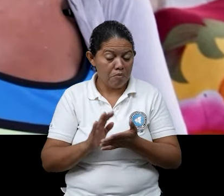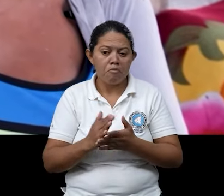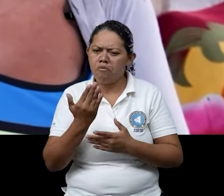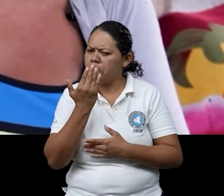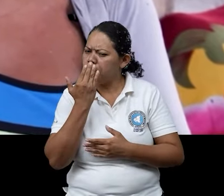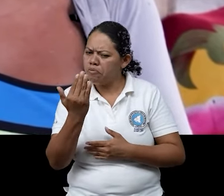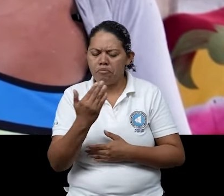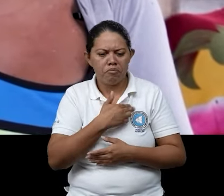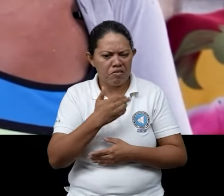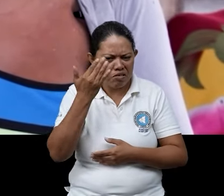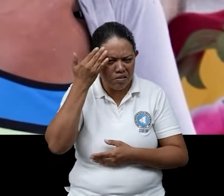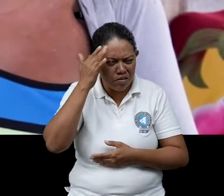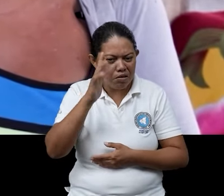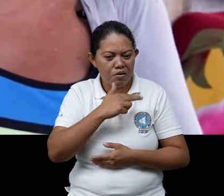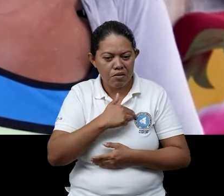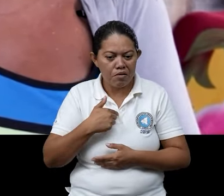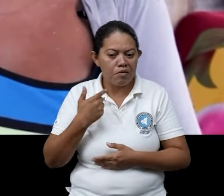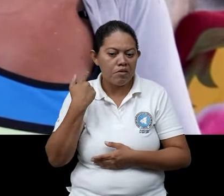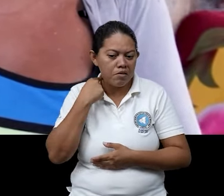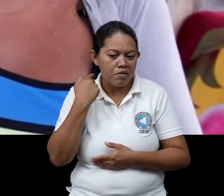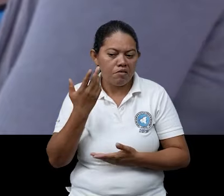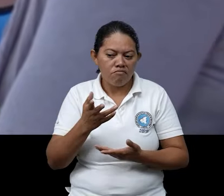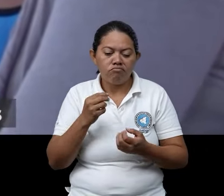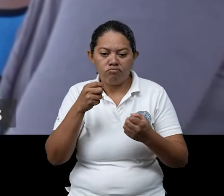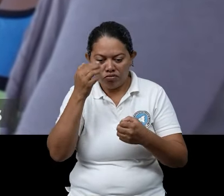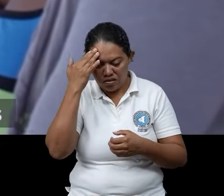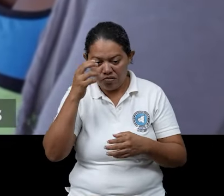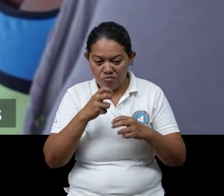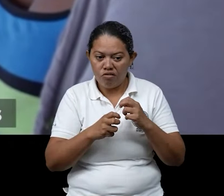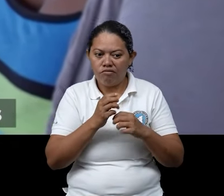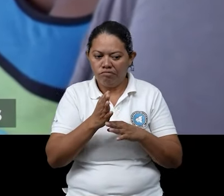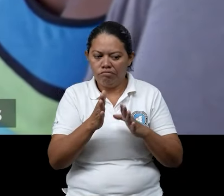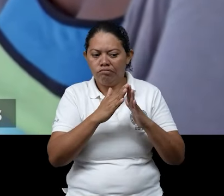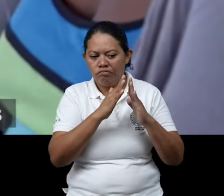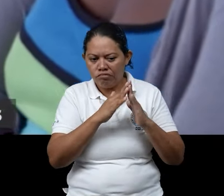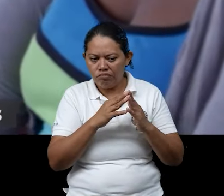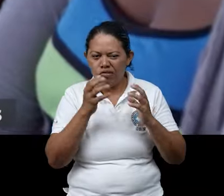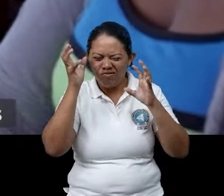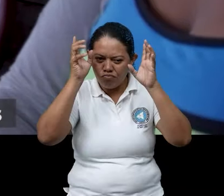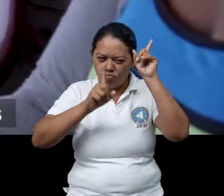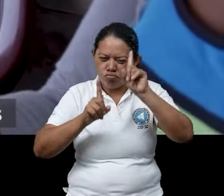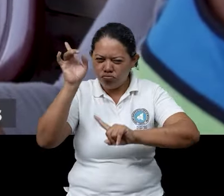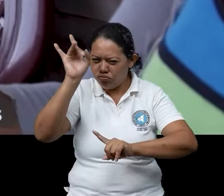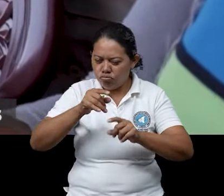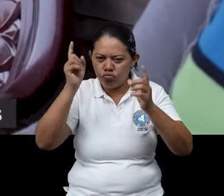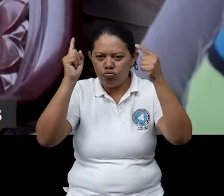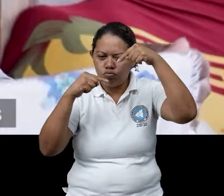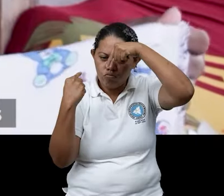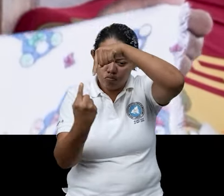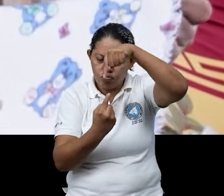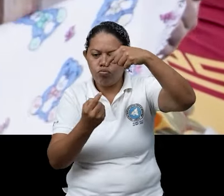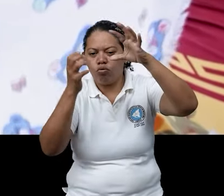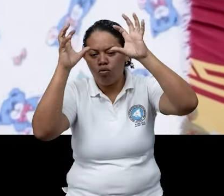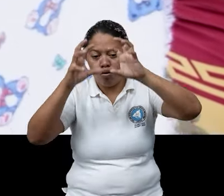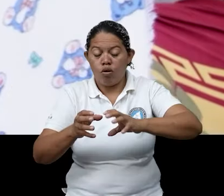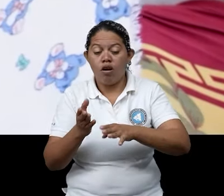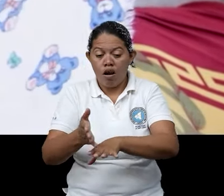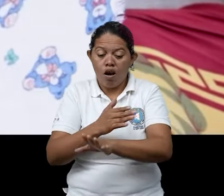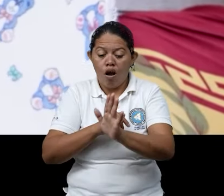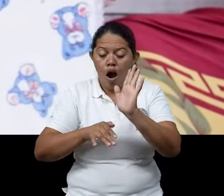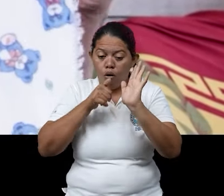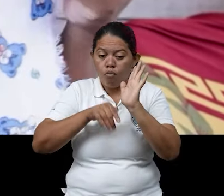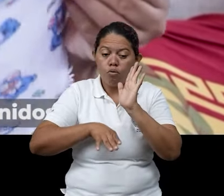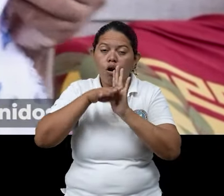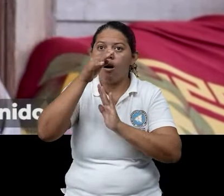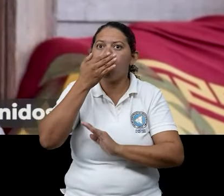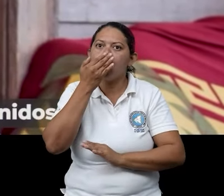Bueno, ya lo sabes que nuestra comida siempre ha sido afectada. Es verdad. Tormentas, huracanes, inundaciones. Ahora, ¿sabes